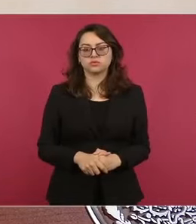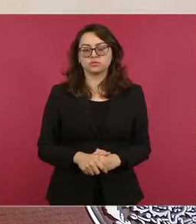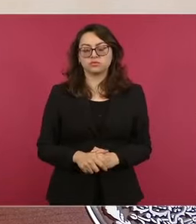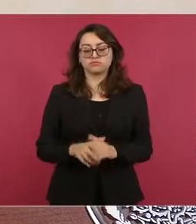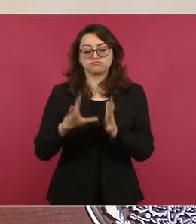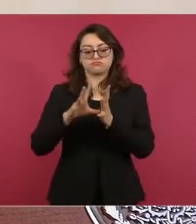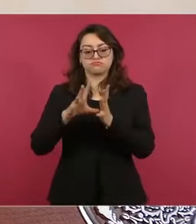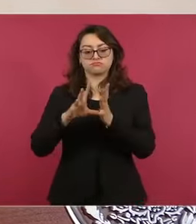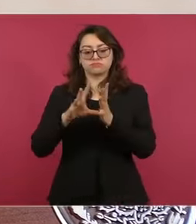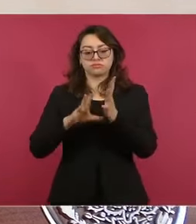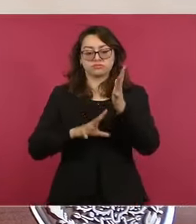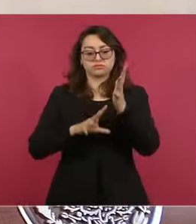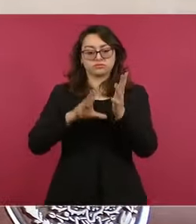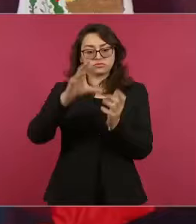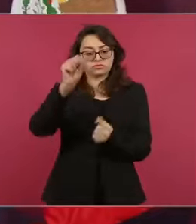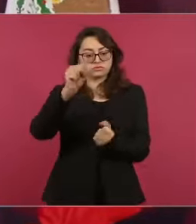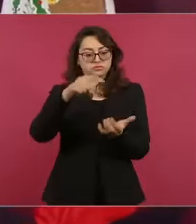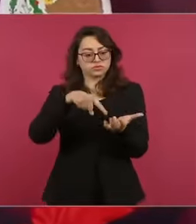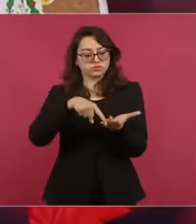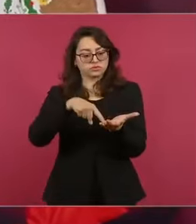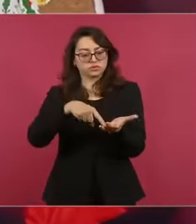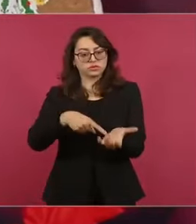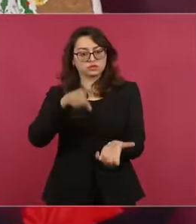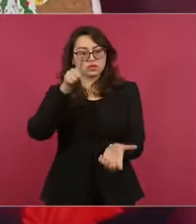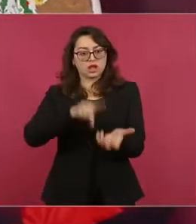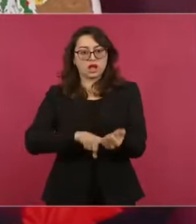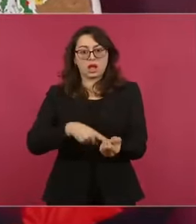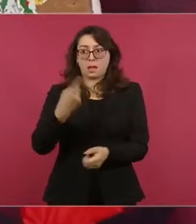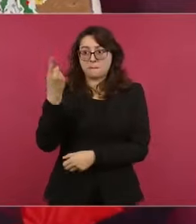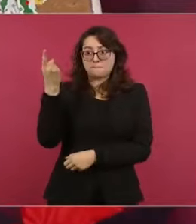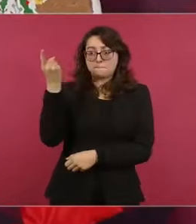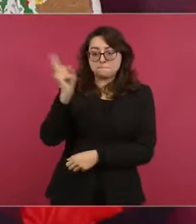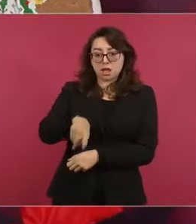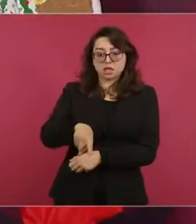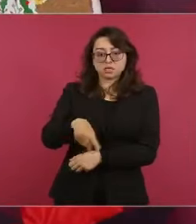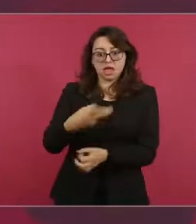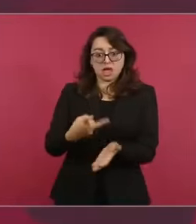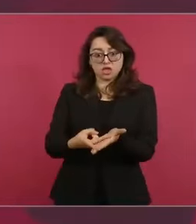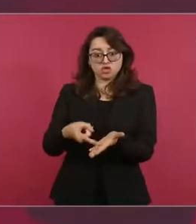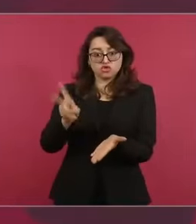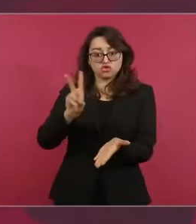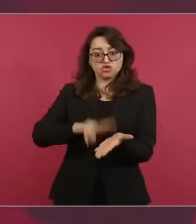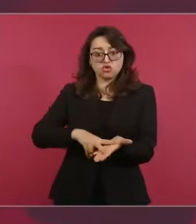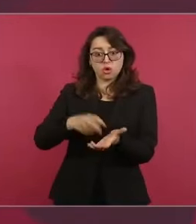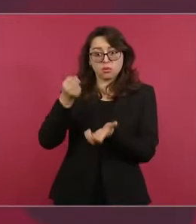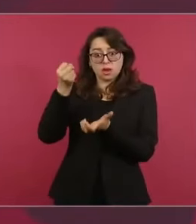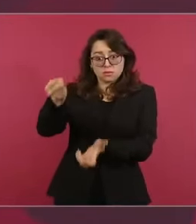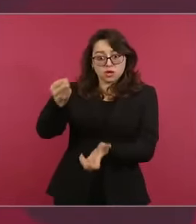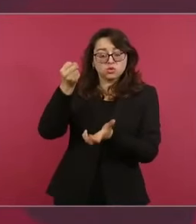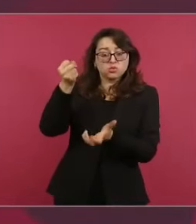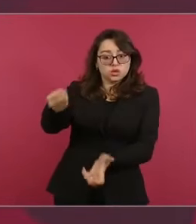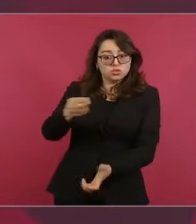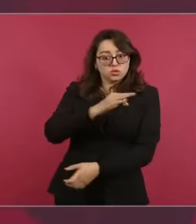se va a romper el orden constitucional, con lo que van a hacer.